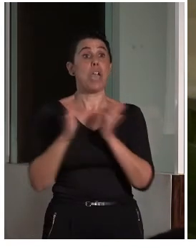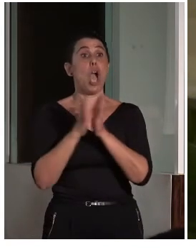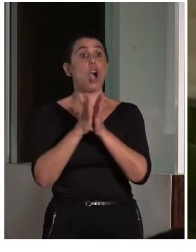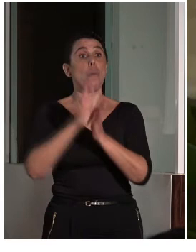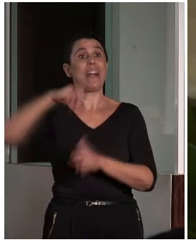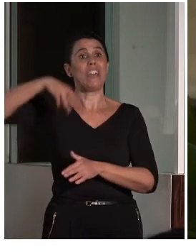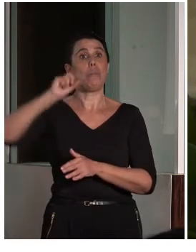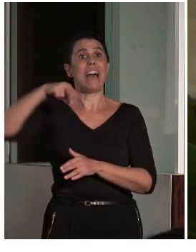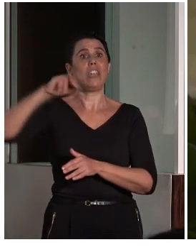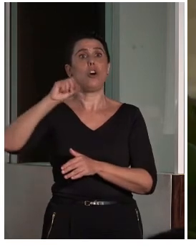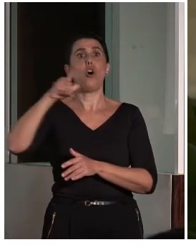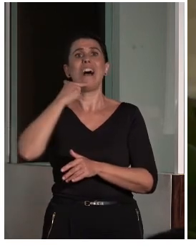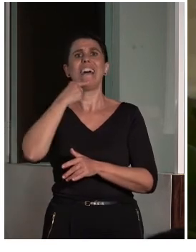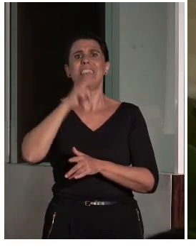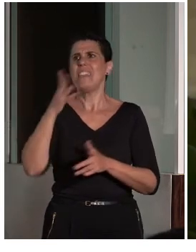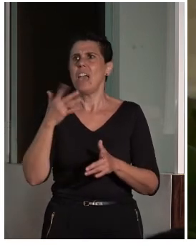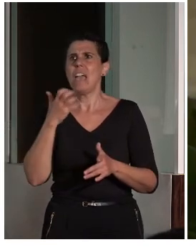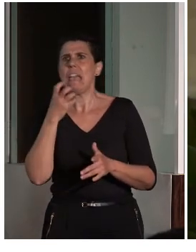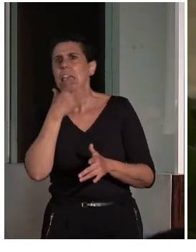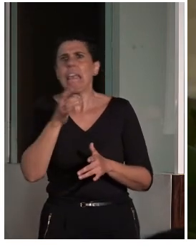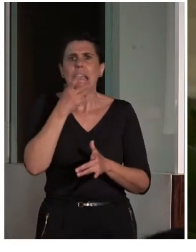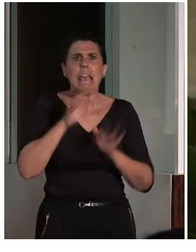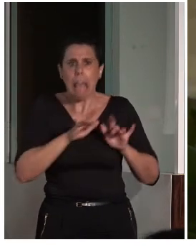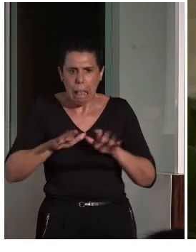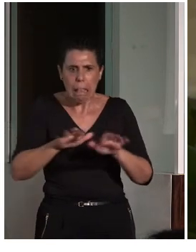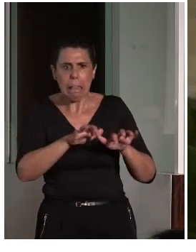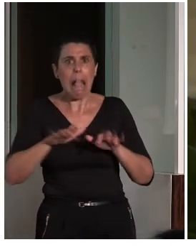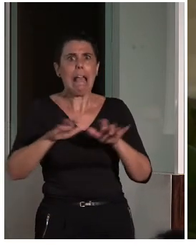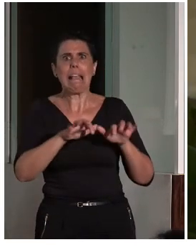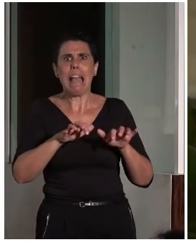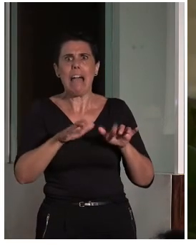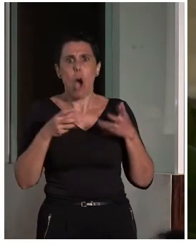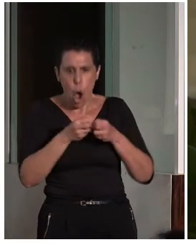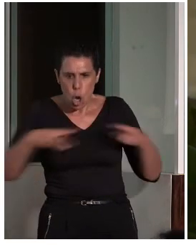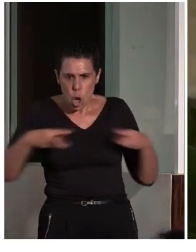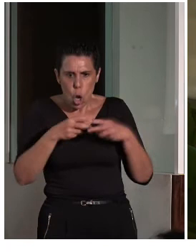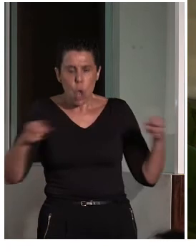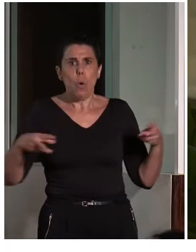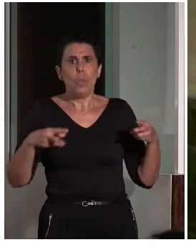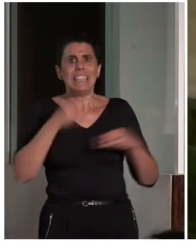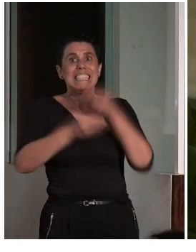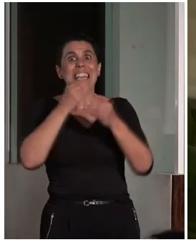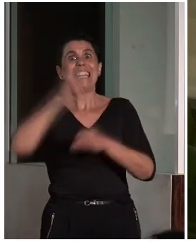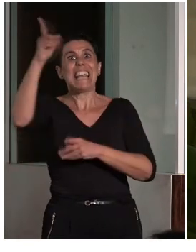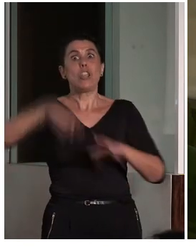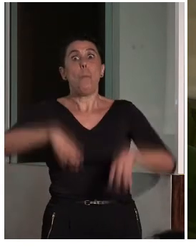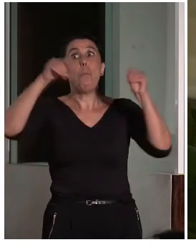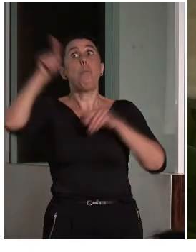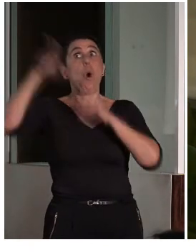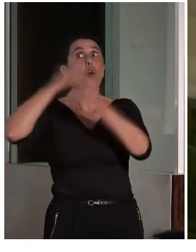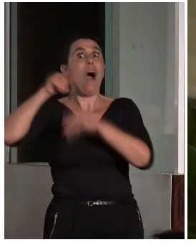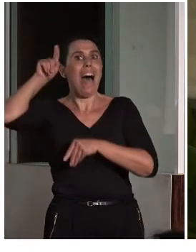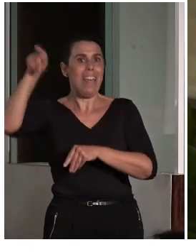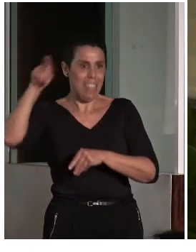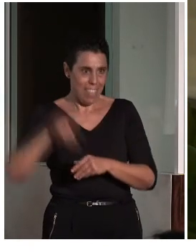que está tecleando? Nos decía nuestro compañero técnico que el subtitulado simultáneo se está haciendo desde Burgos. Es decir, vamos,